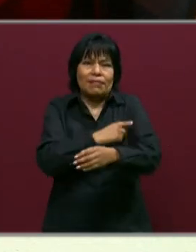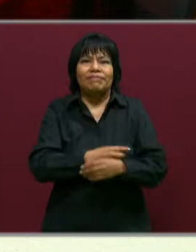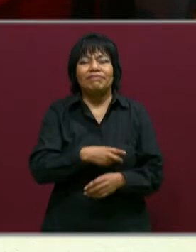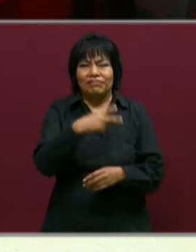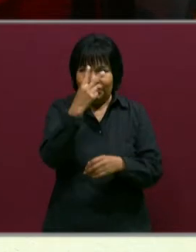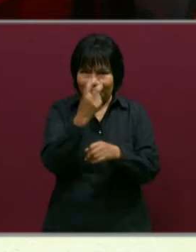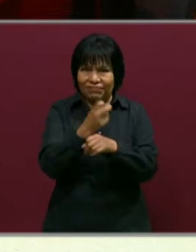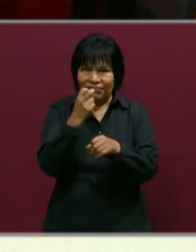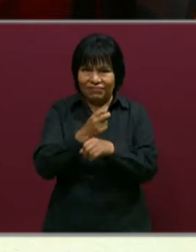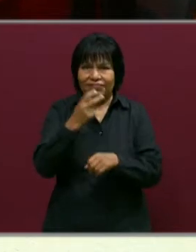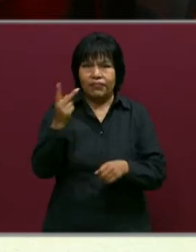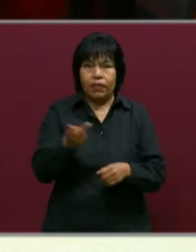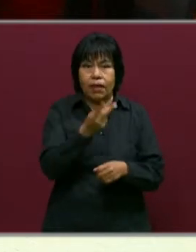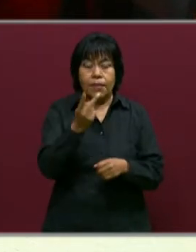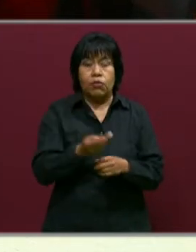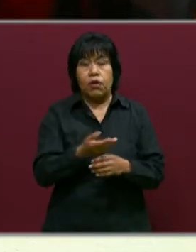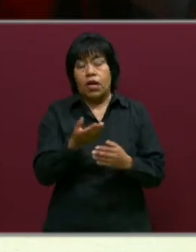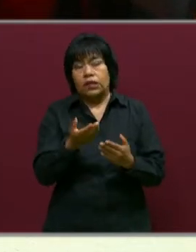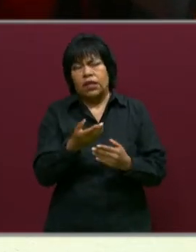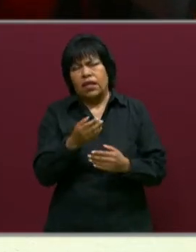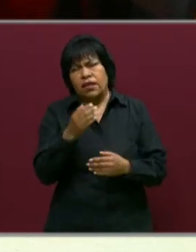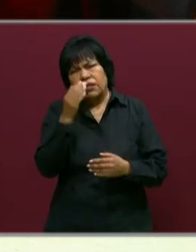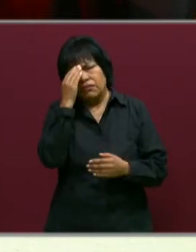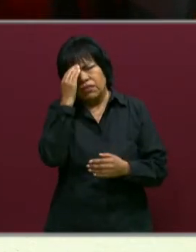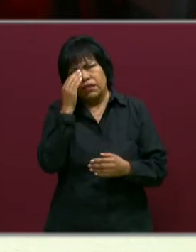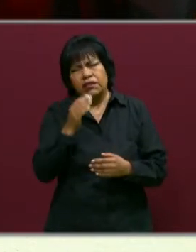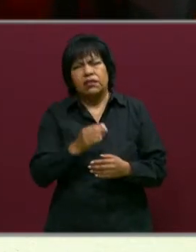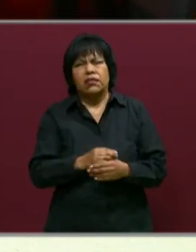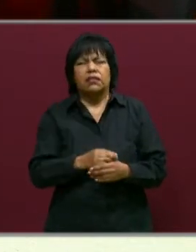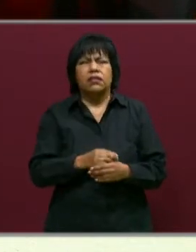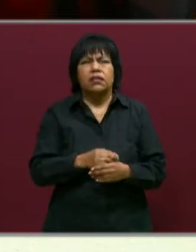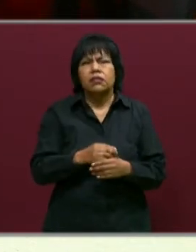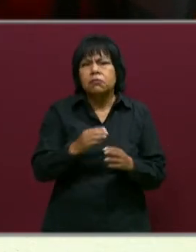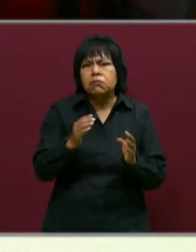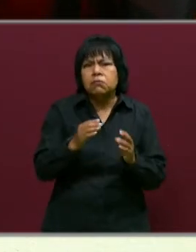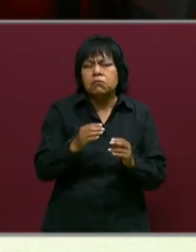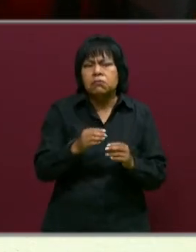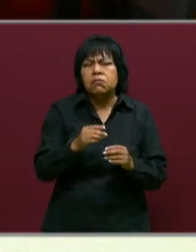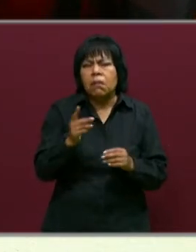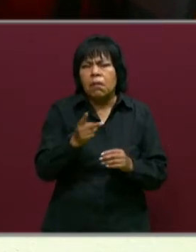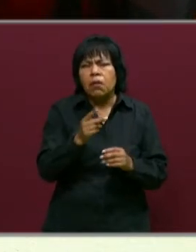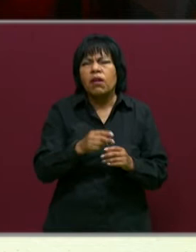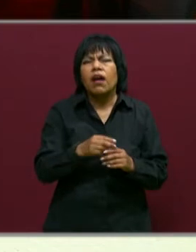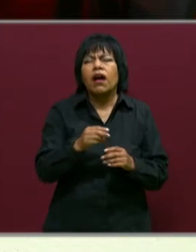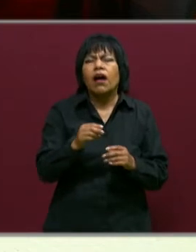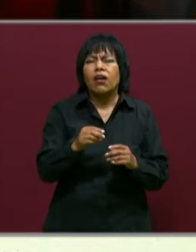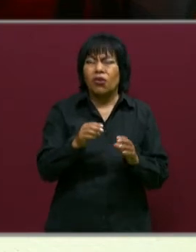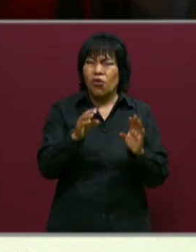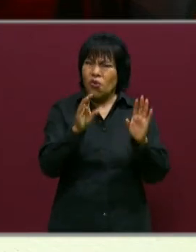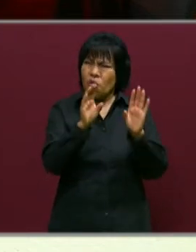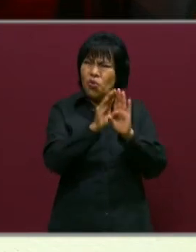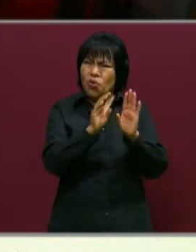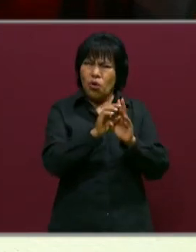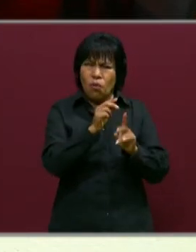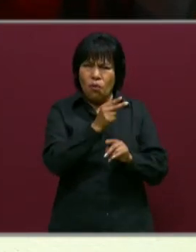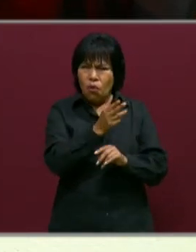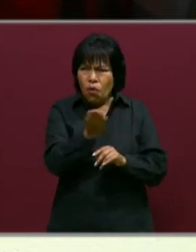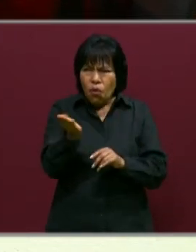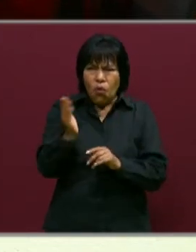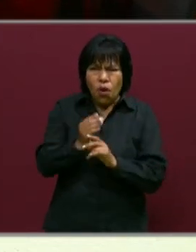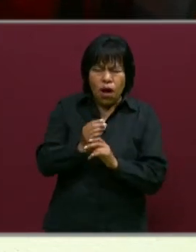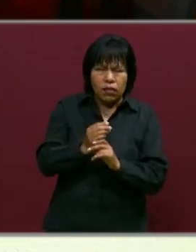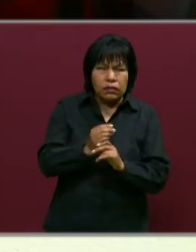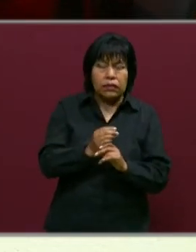pregunta que se hizo la reflexión dentro del consejo técnico es, ¿de qué forma ha procurado que sus educandos expresen,